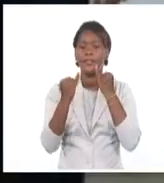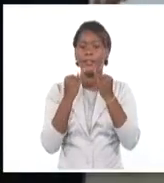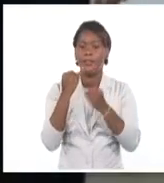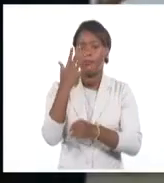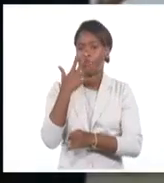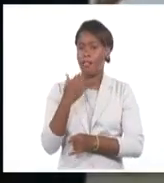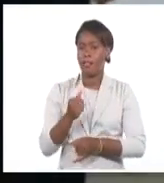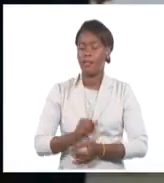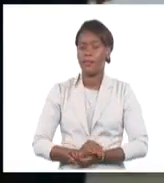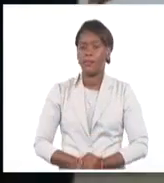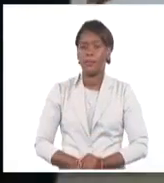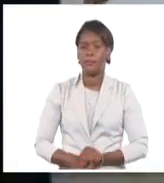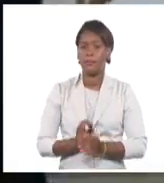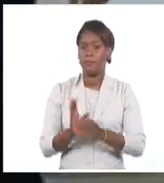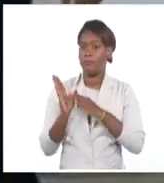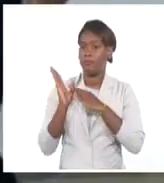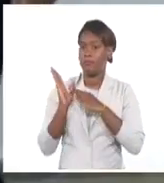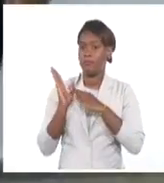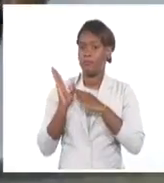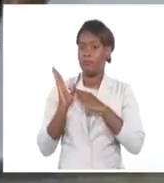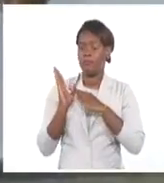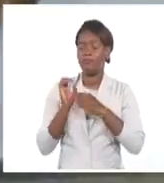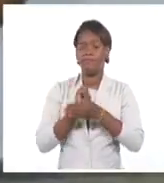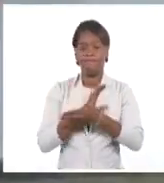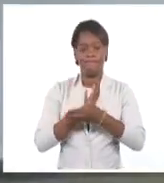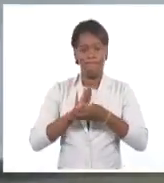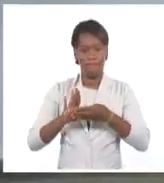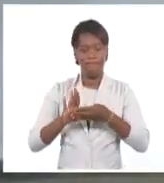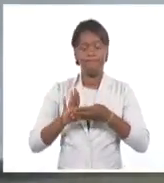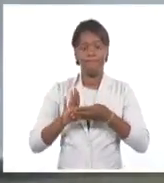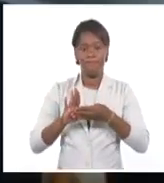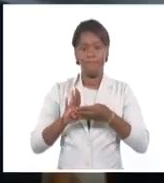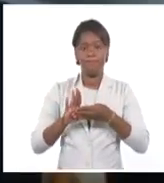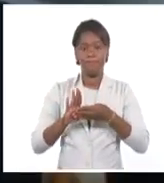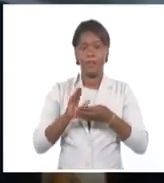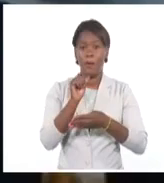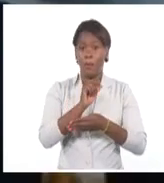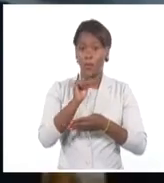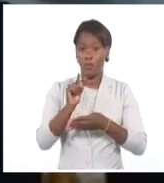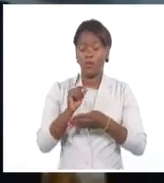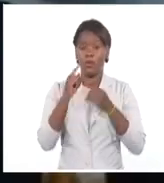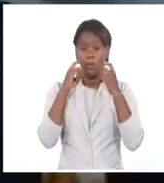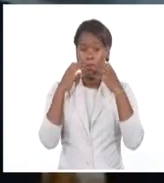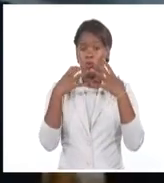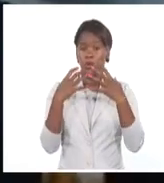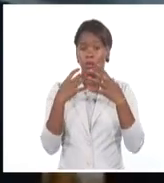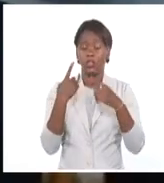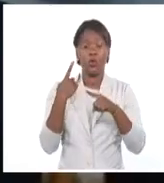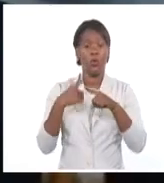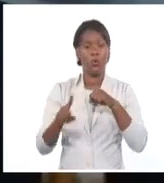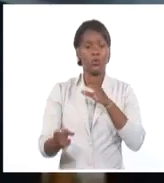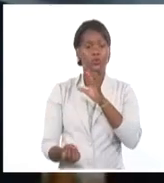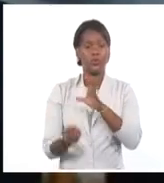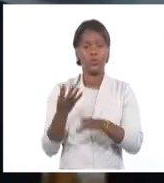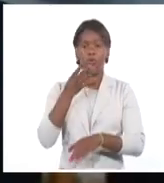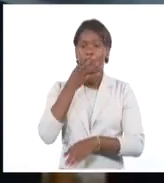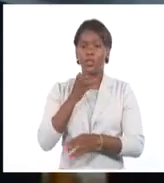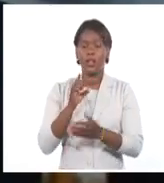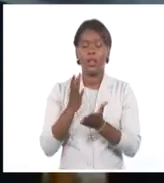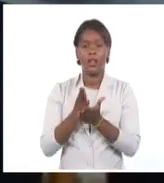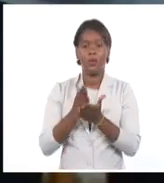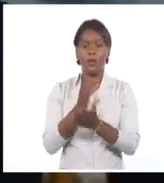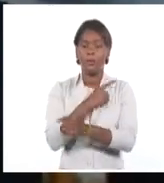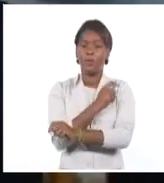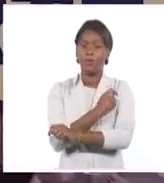rindió homenaje a destacados maestros de la escena cubana, a los 20 años de la Escuela Fernando Alonso fundada por Fidel y al aniversario 70